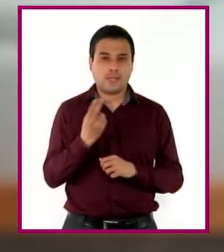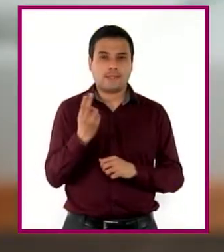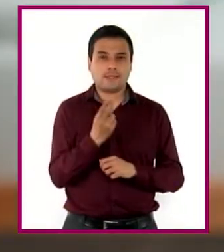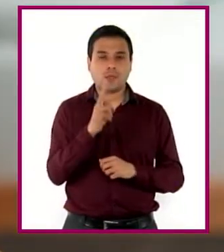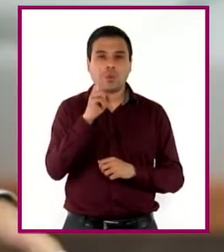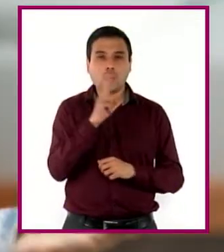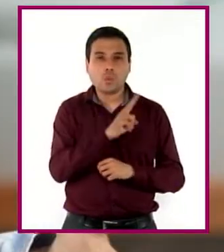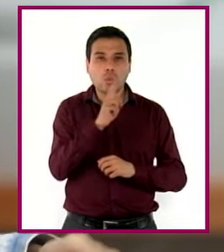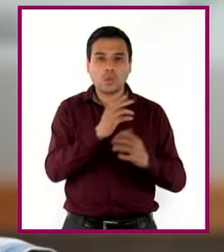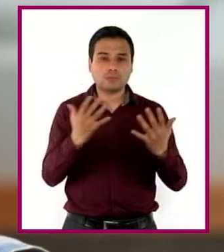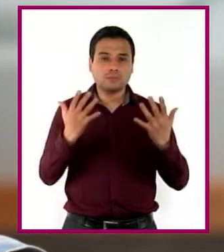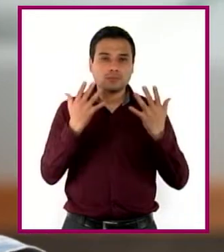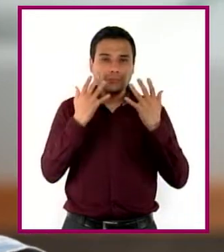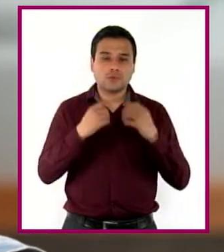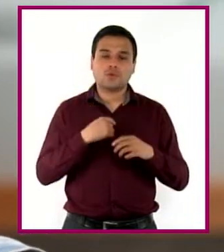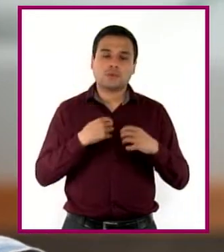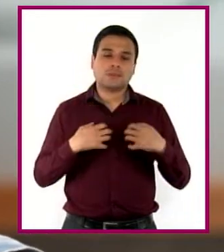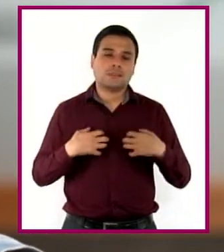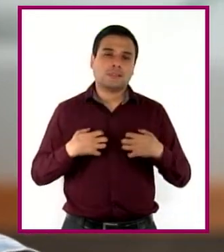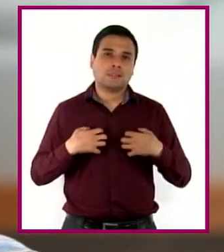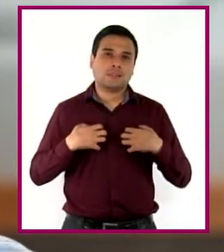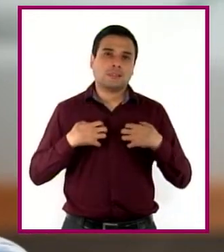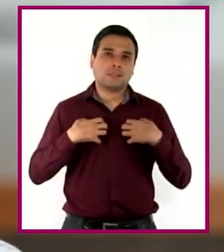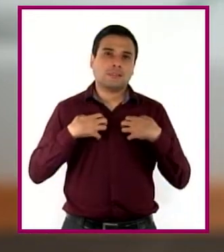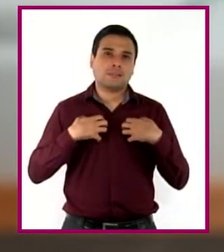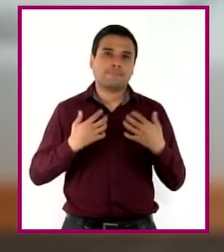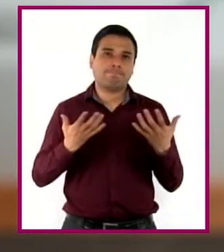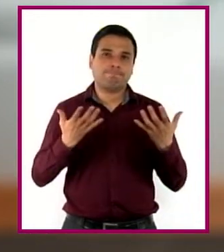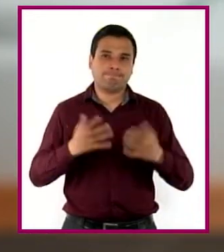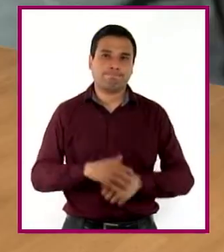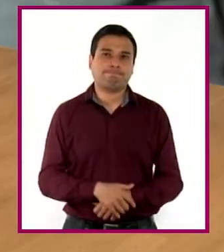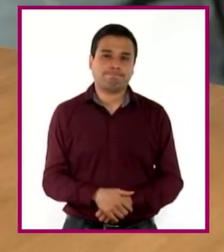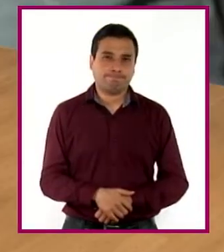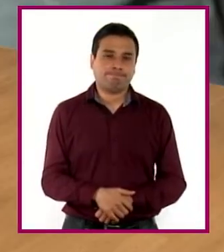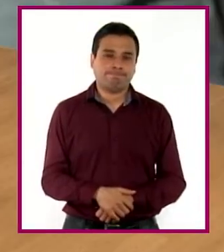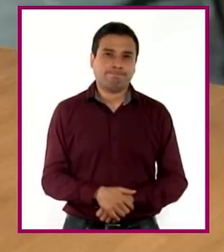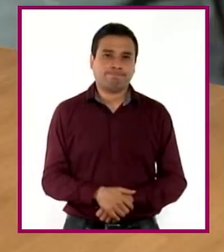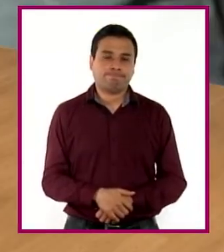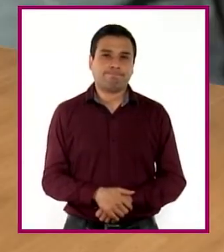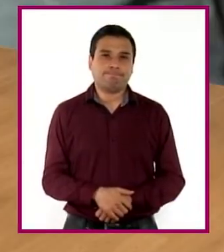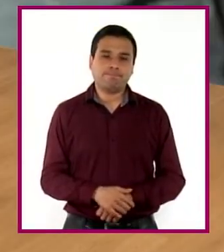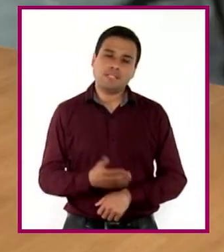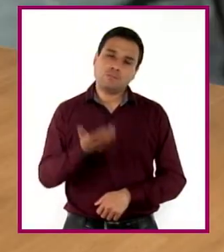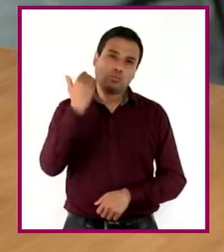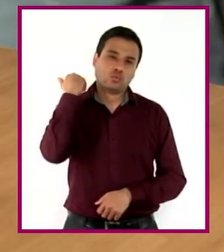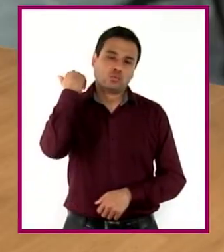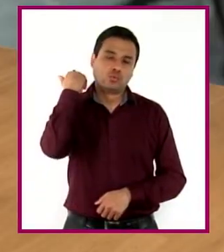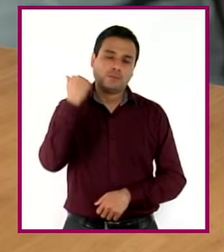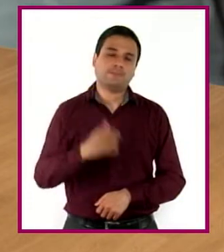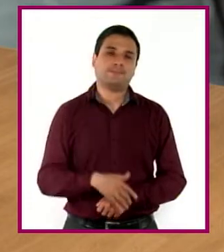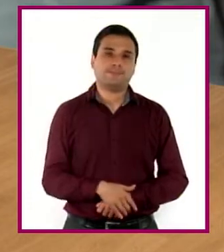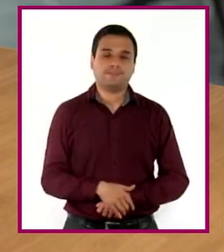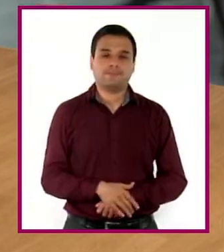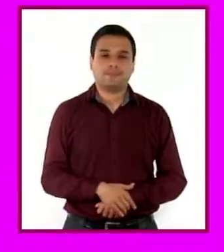acordarme me da coraje. Y aquí hasta ver la tele me recuerda el tema. Vente, vamos. Vamos.